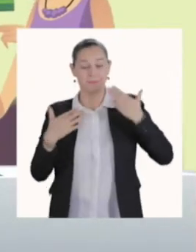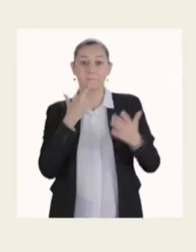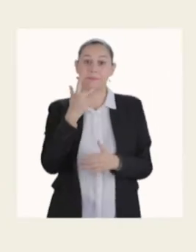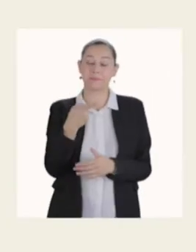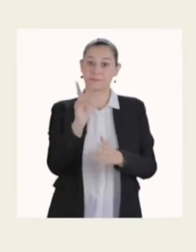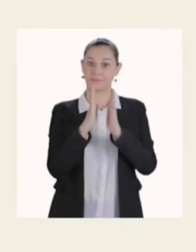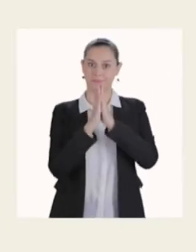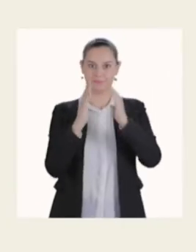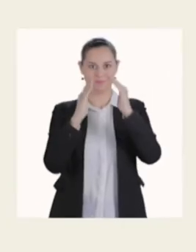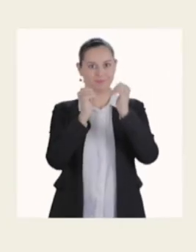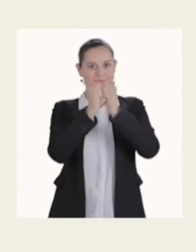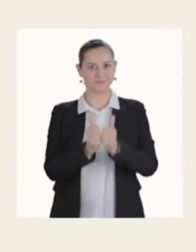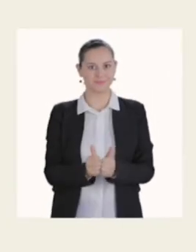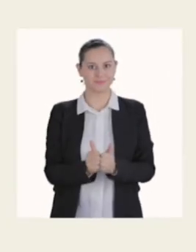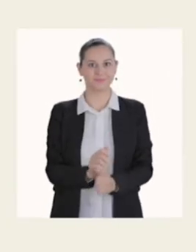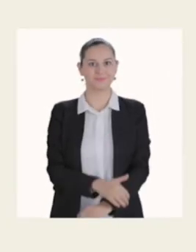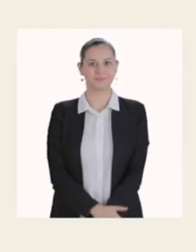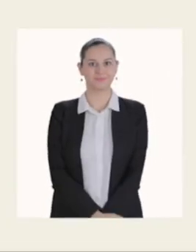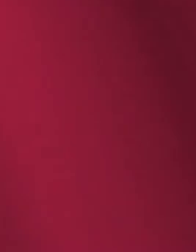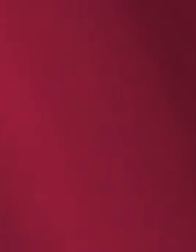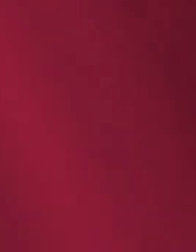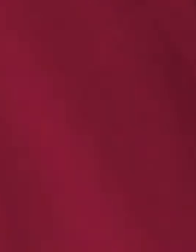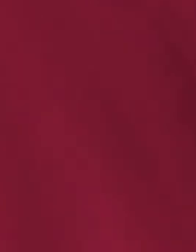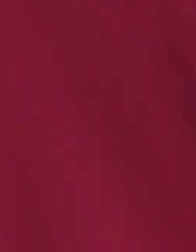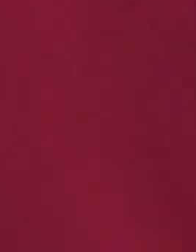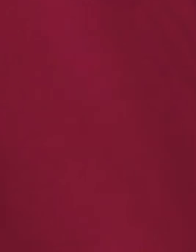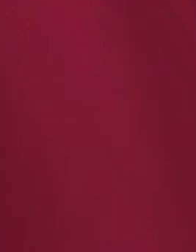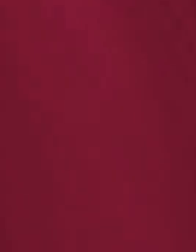divertidos. Pero por favor, quédate en casa. Gobierno de México.